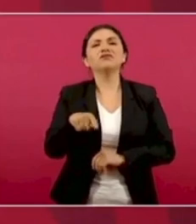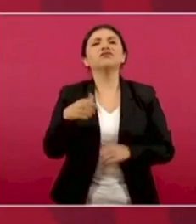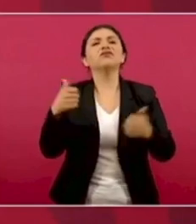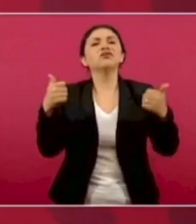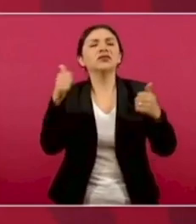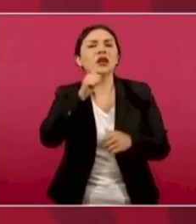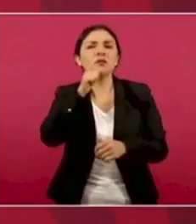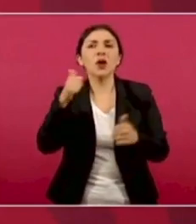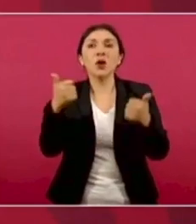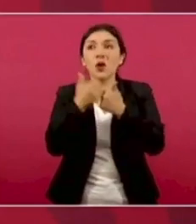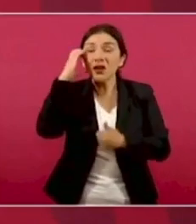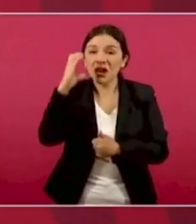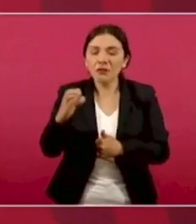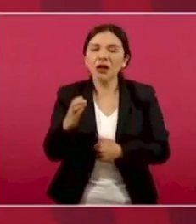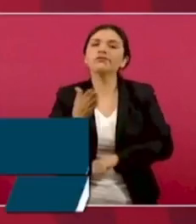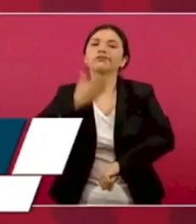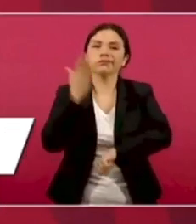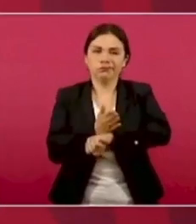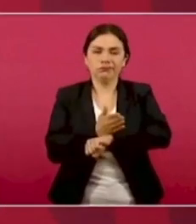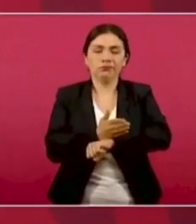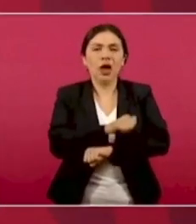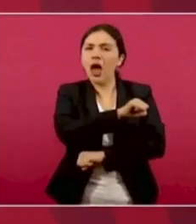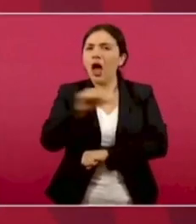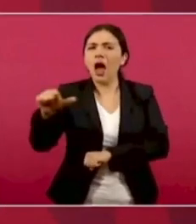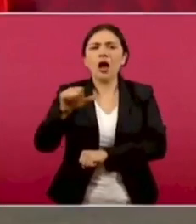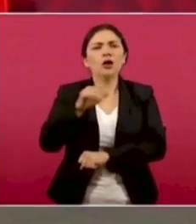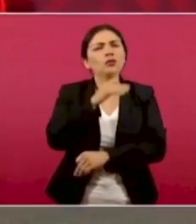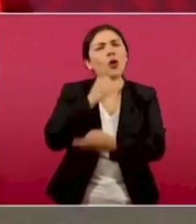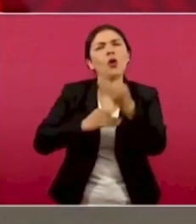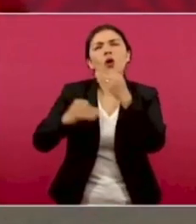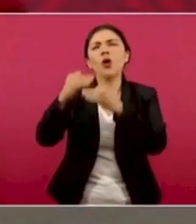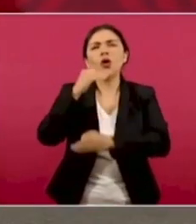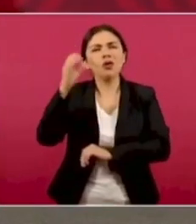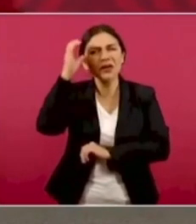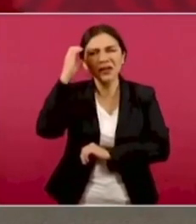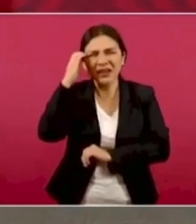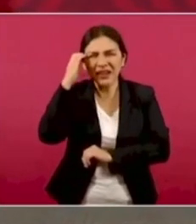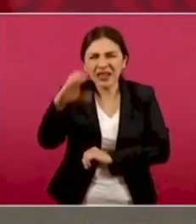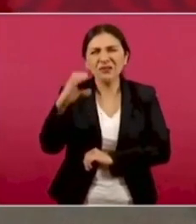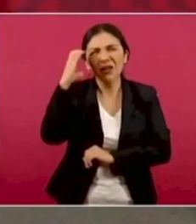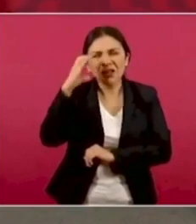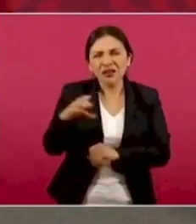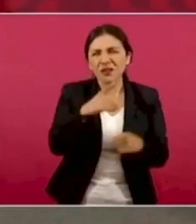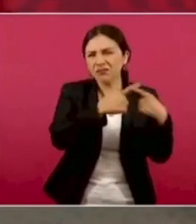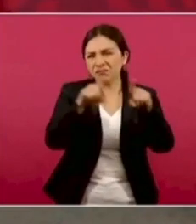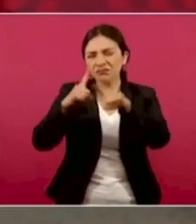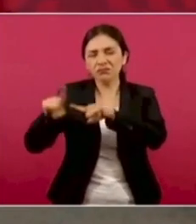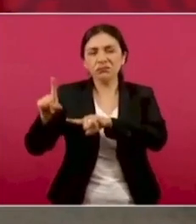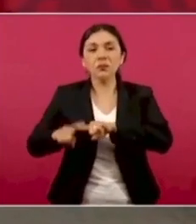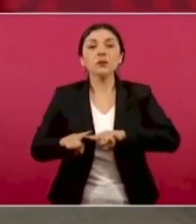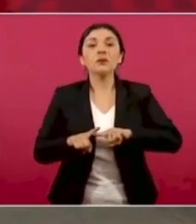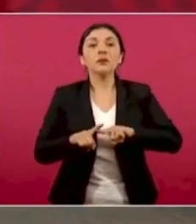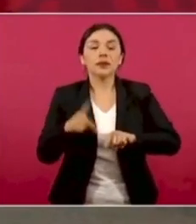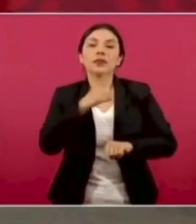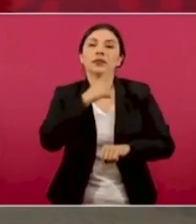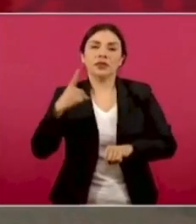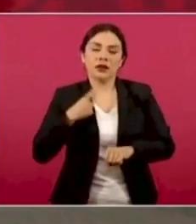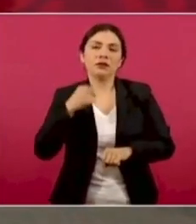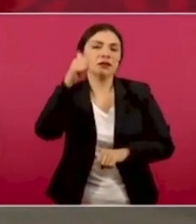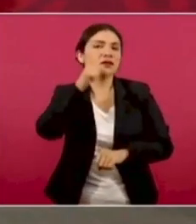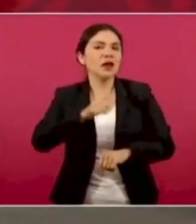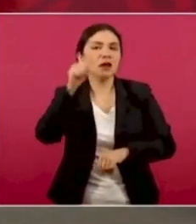que los delitos se castiguen,